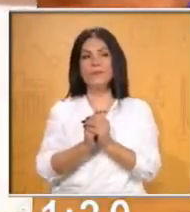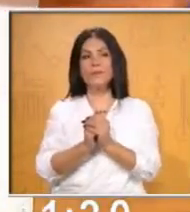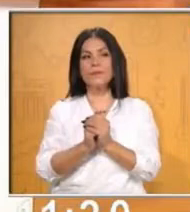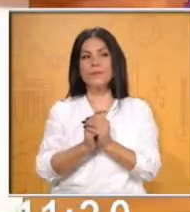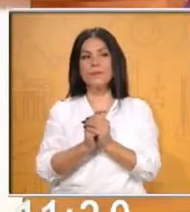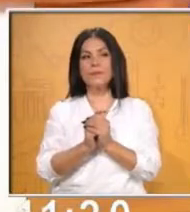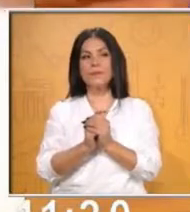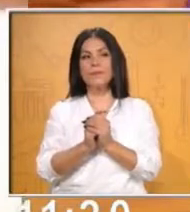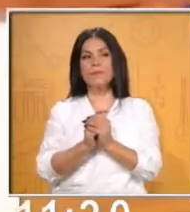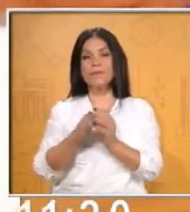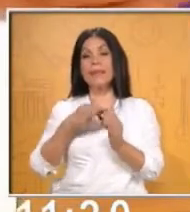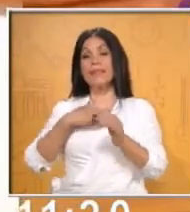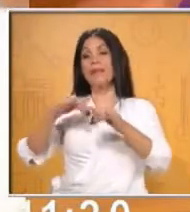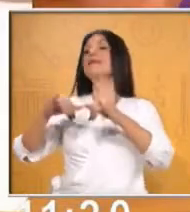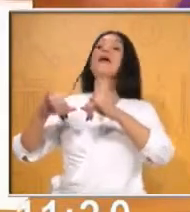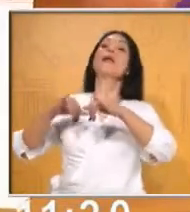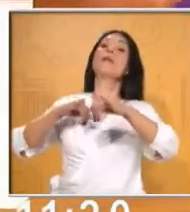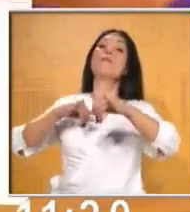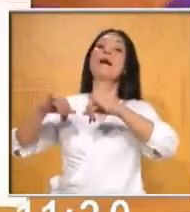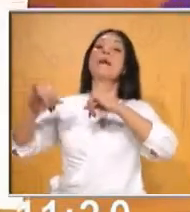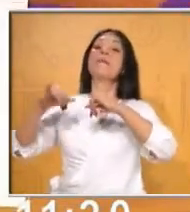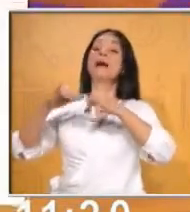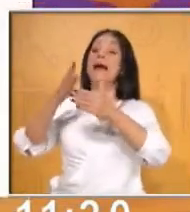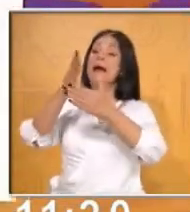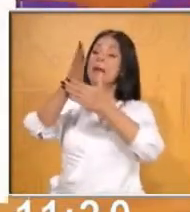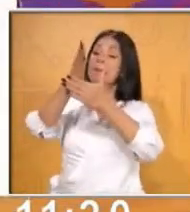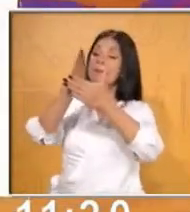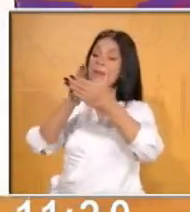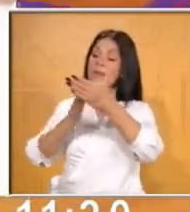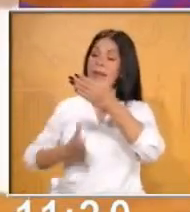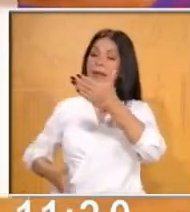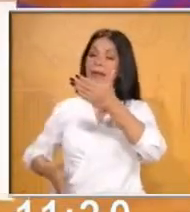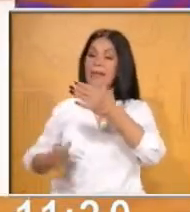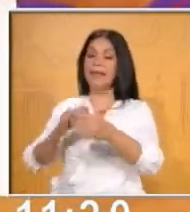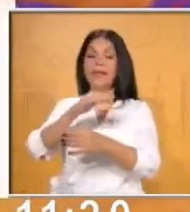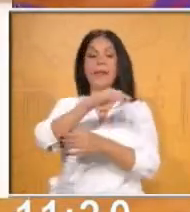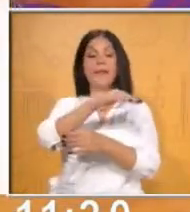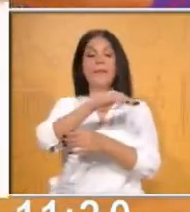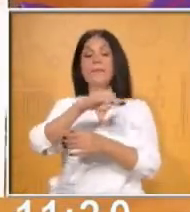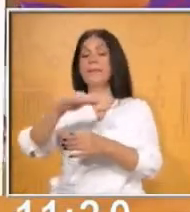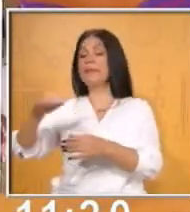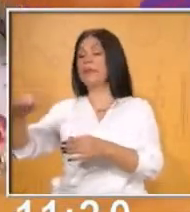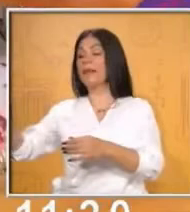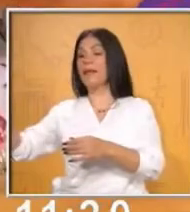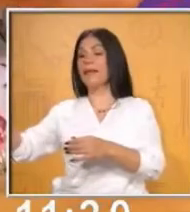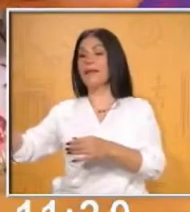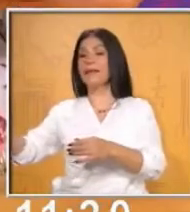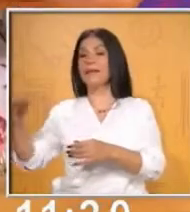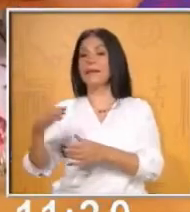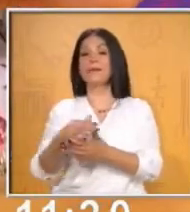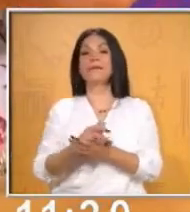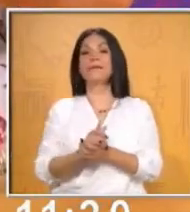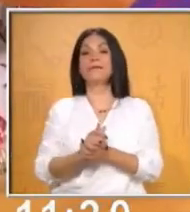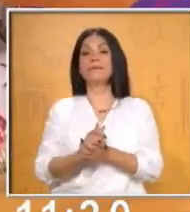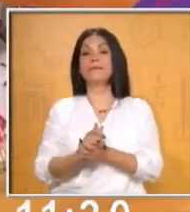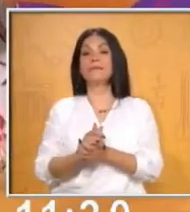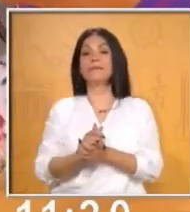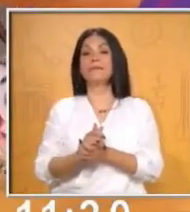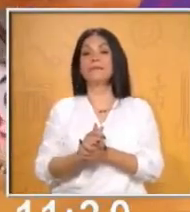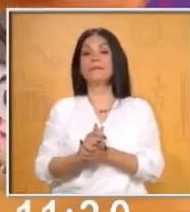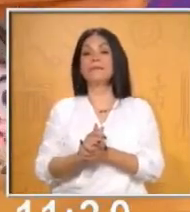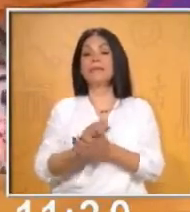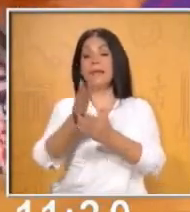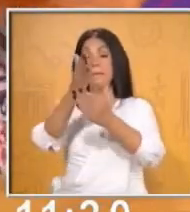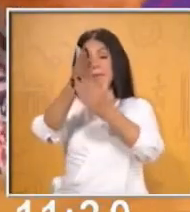nuestra figura a la mitad y lo dividimos en dos partes, estaríamos dividiendo en... Medios.